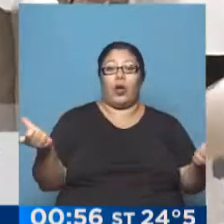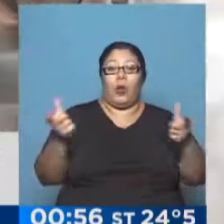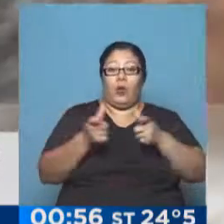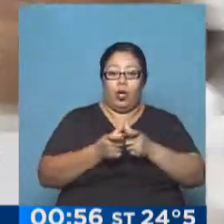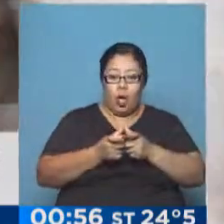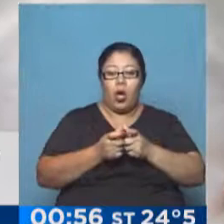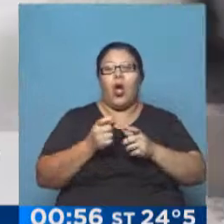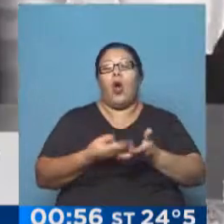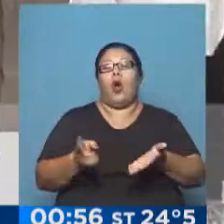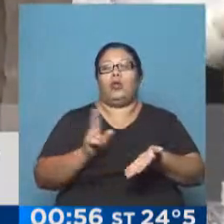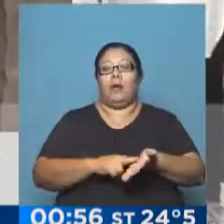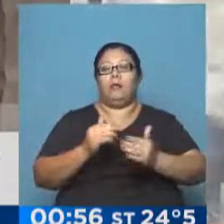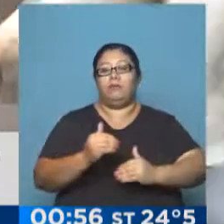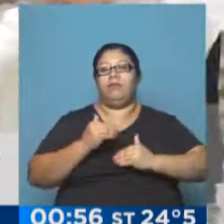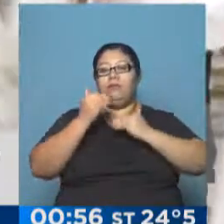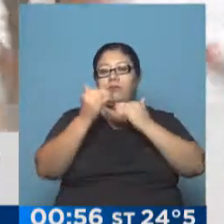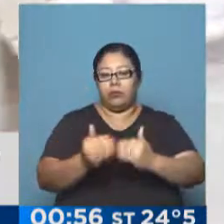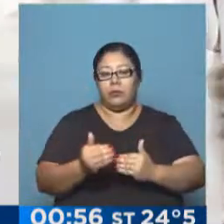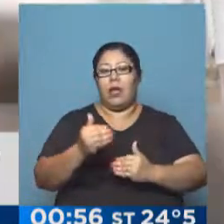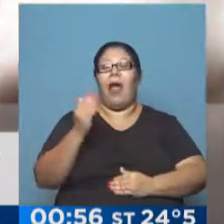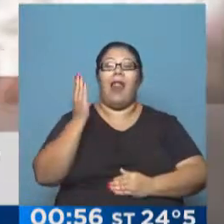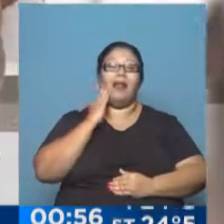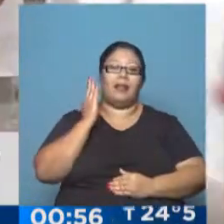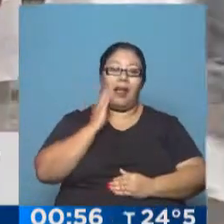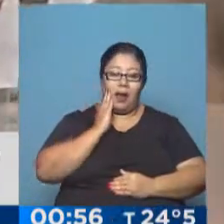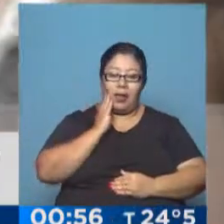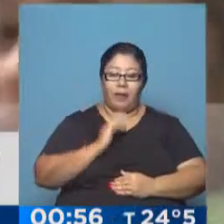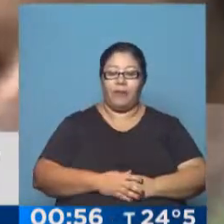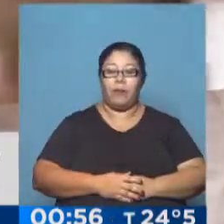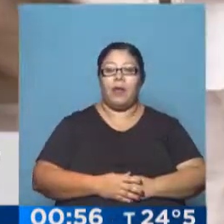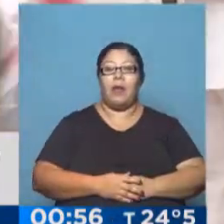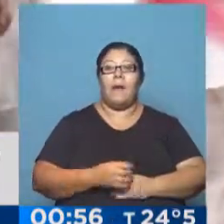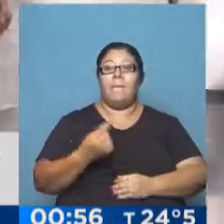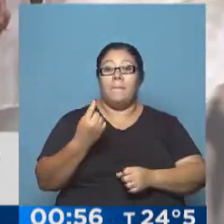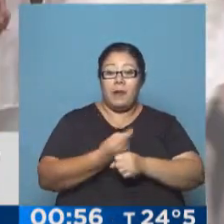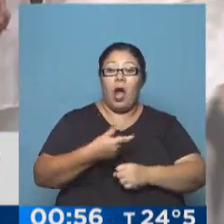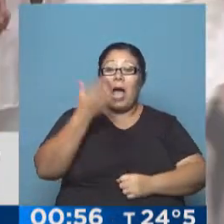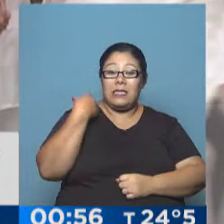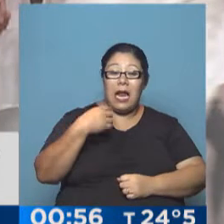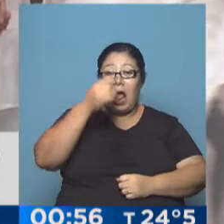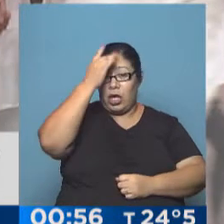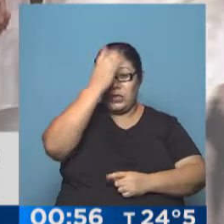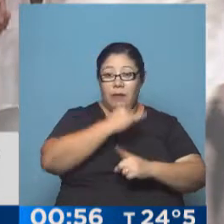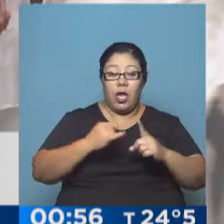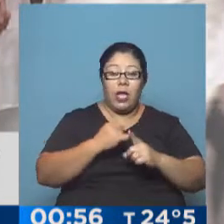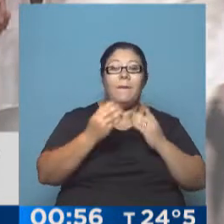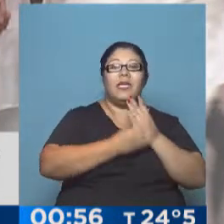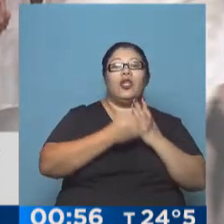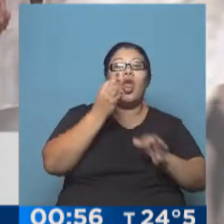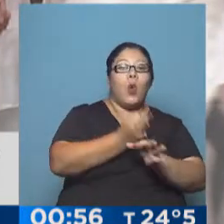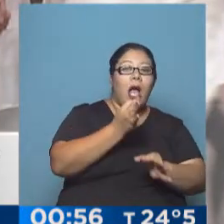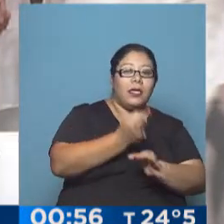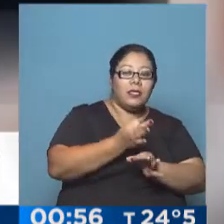un nuevo cuarto y medio hasta esta tarde. En la primera instancia de negociación al mediodía de ayer, los ministros de Educación, Esteban Mulrich y de Trabajo,